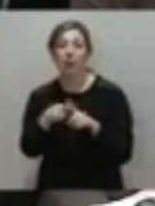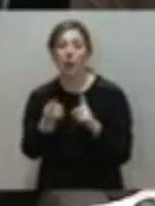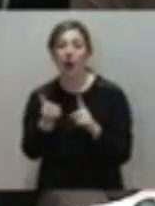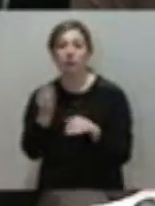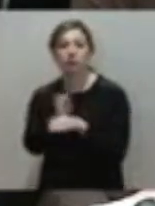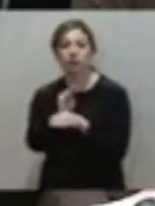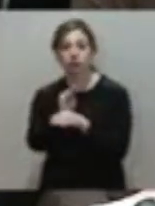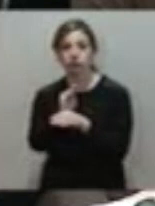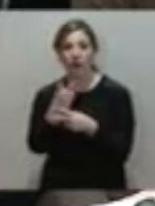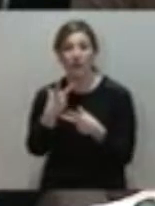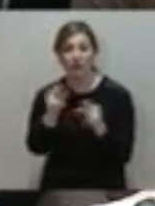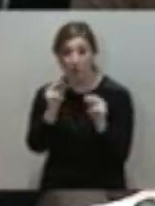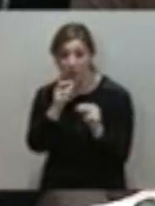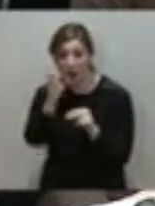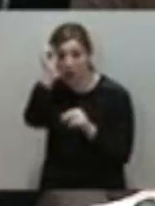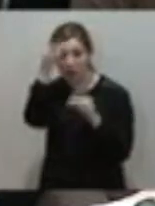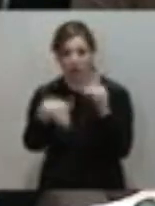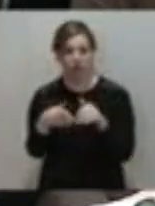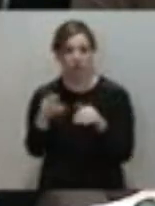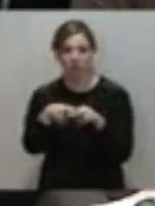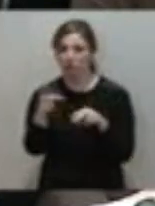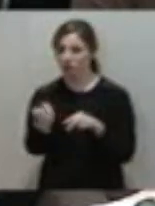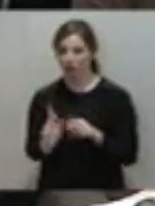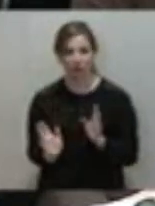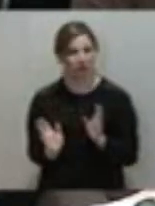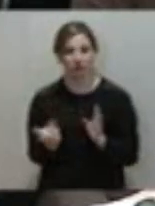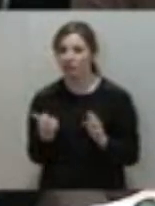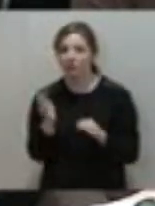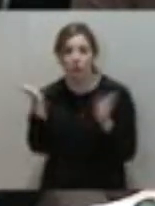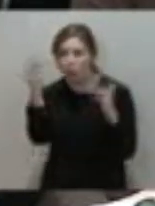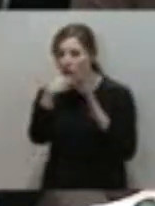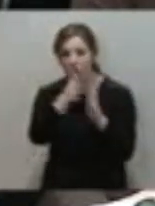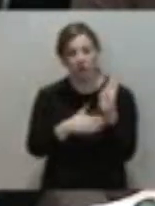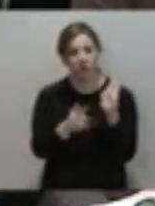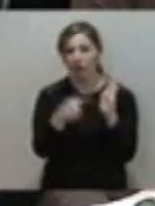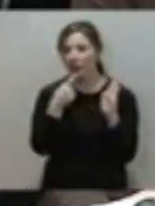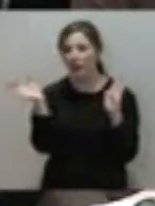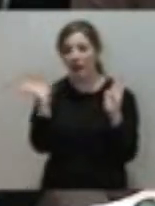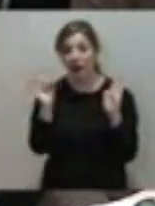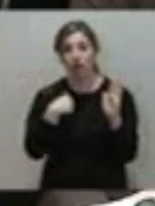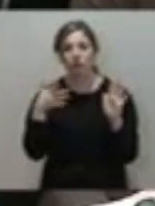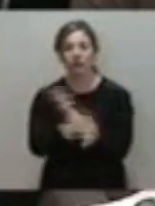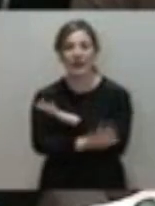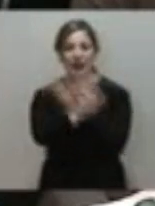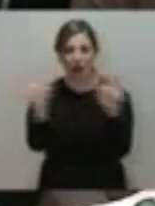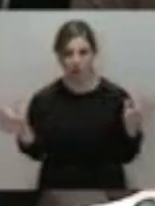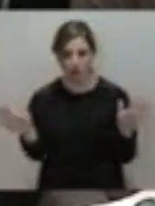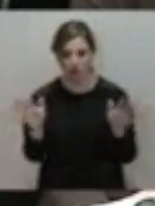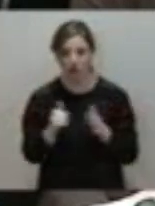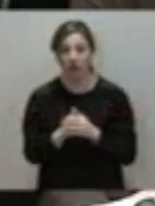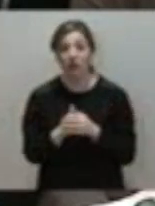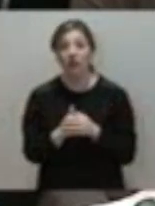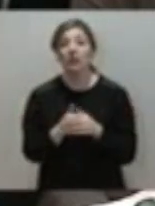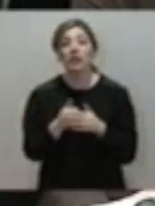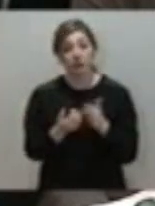al carbón. En ningún programa de gobierno va a estar el fin de las ayudas al carbón. Aquí lo dejo bien claro. Y lo